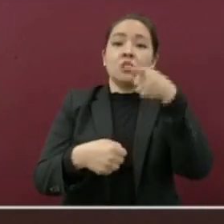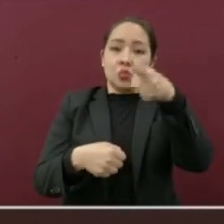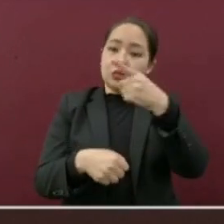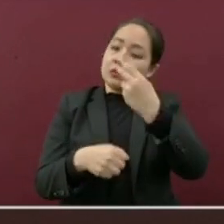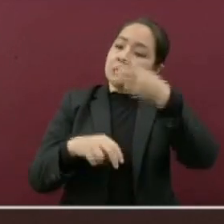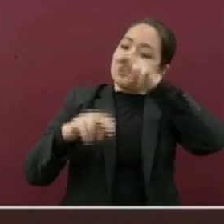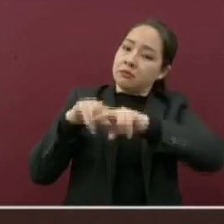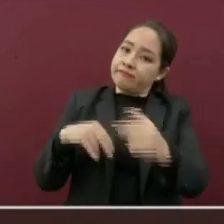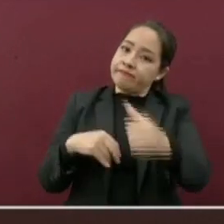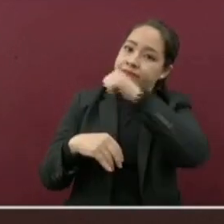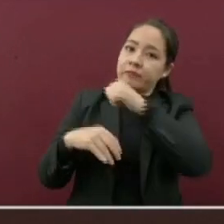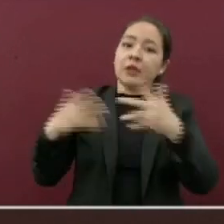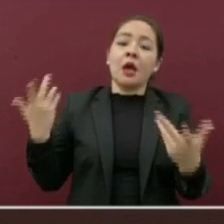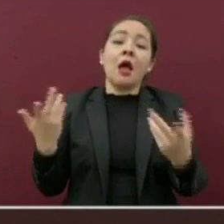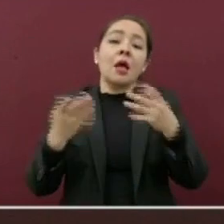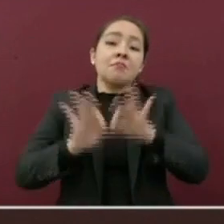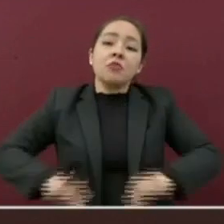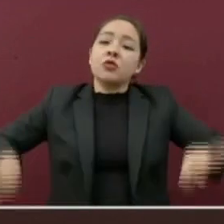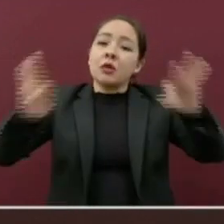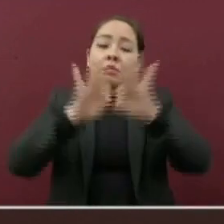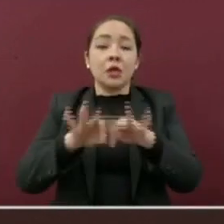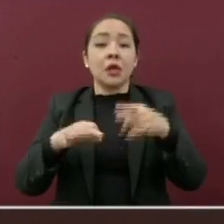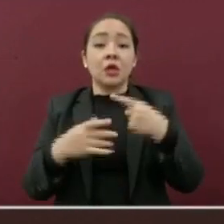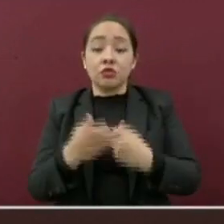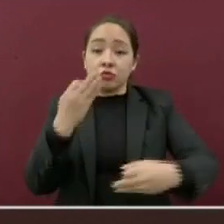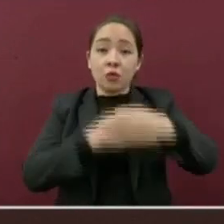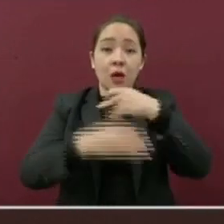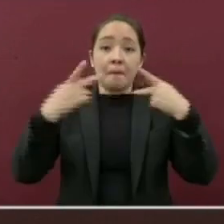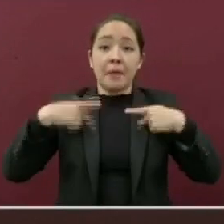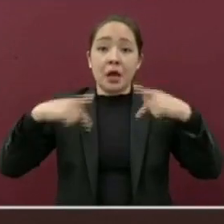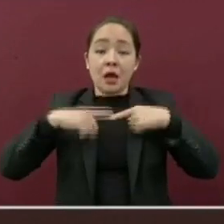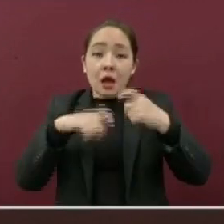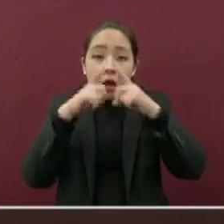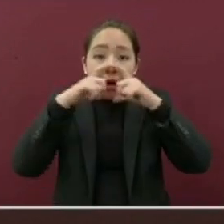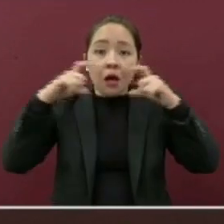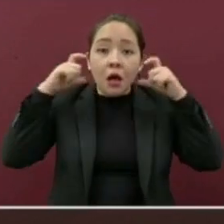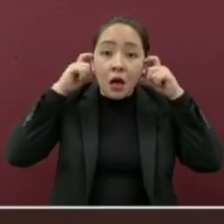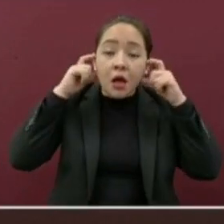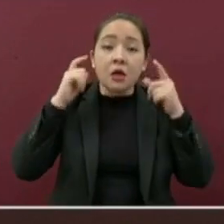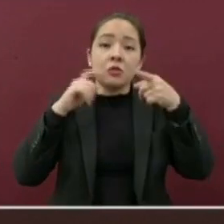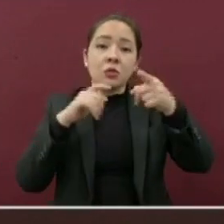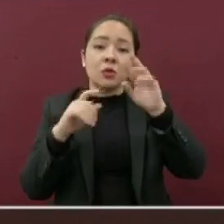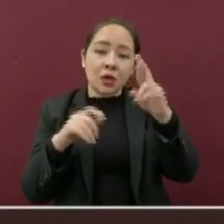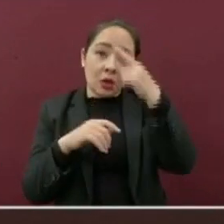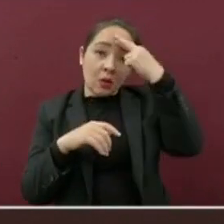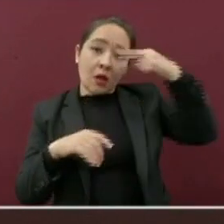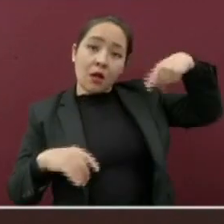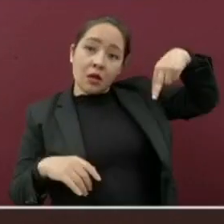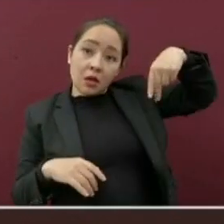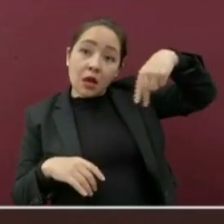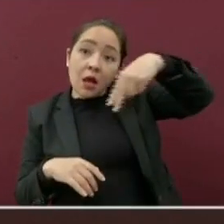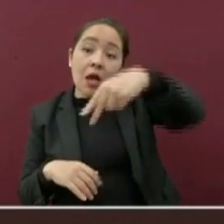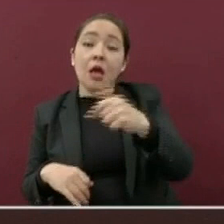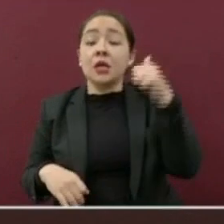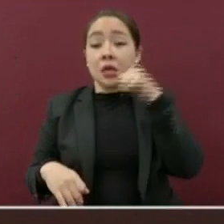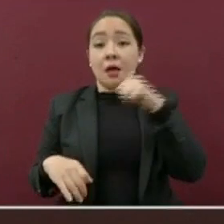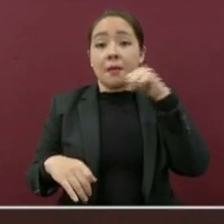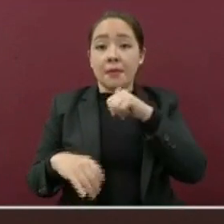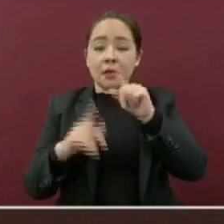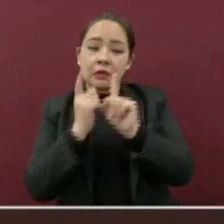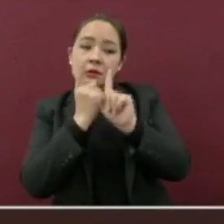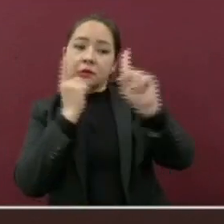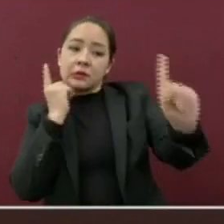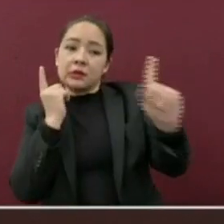los tripulantes deben usar cubrebocas. Si lo hará caminando, guarde siempre la sana distancia en la vía pública.